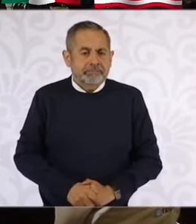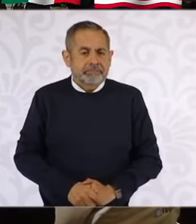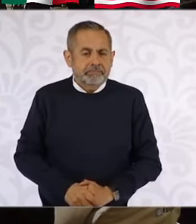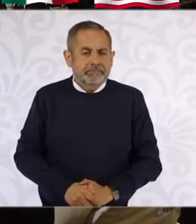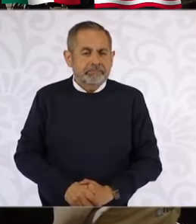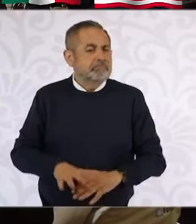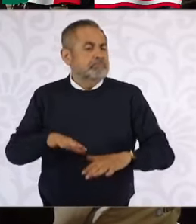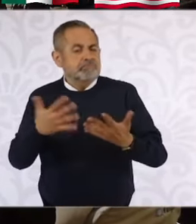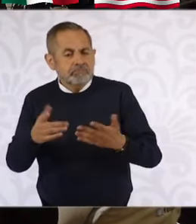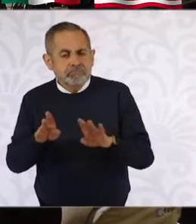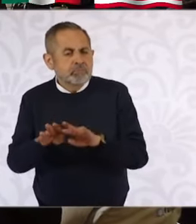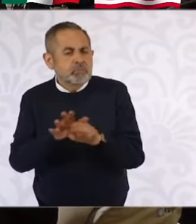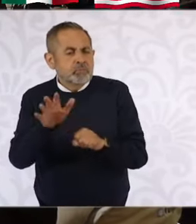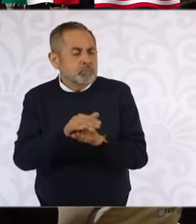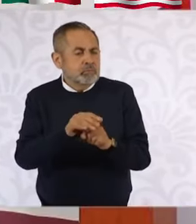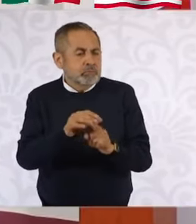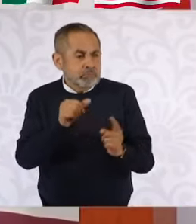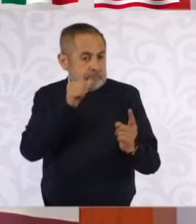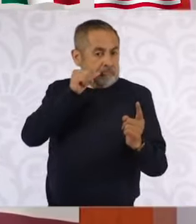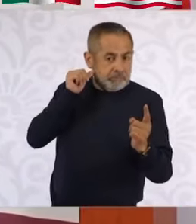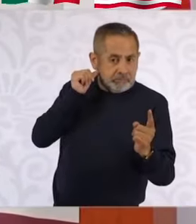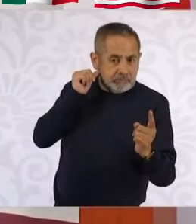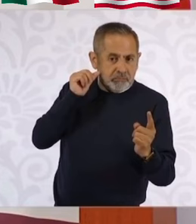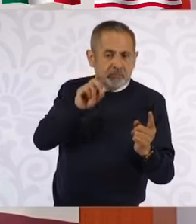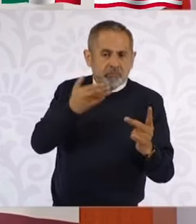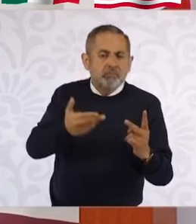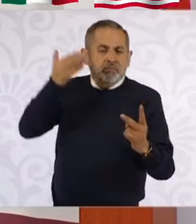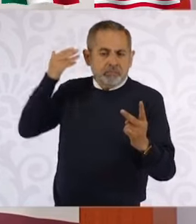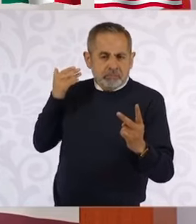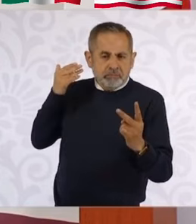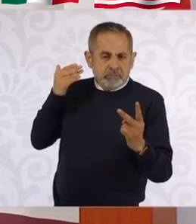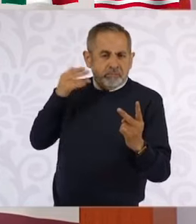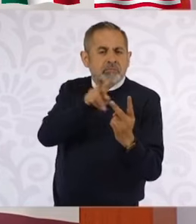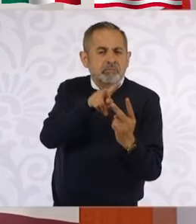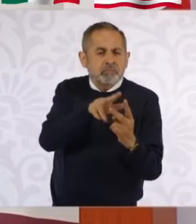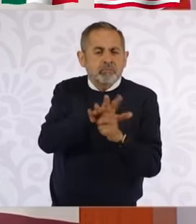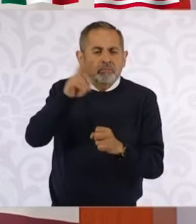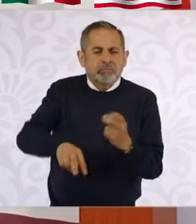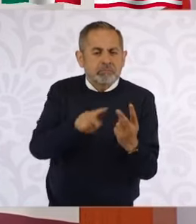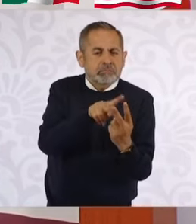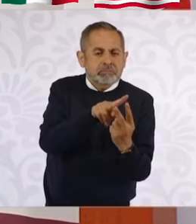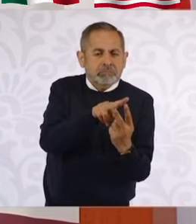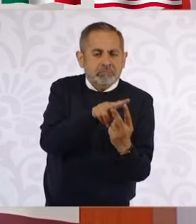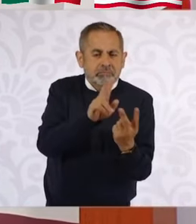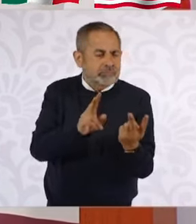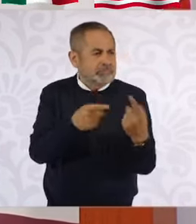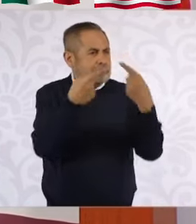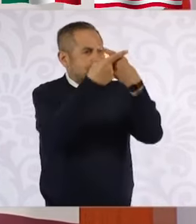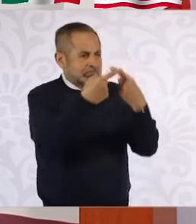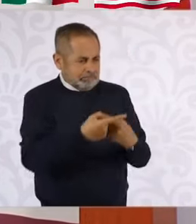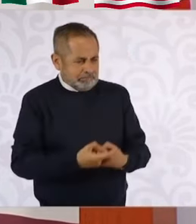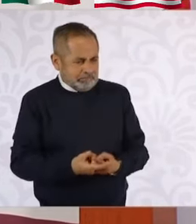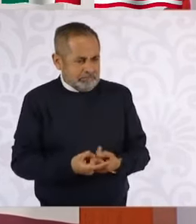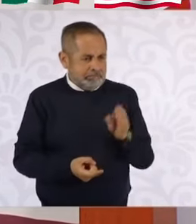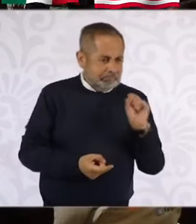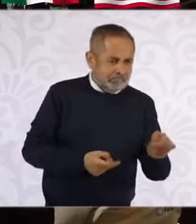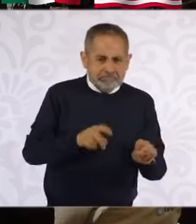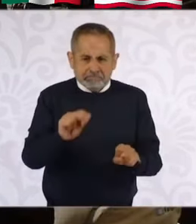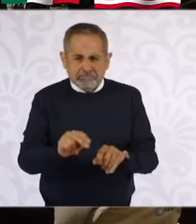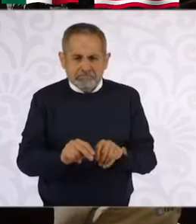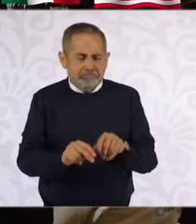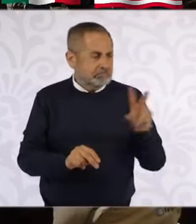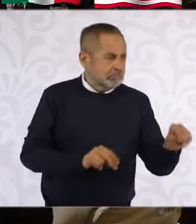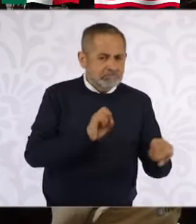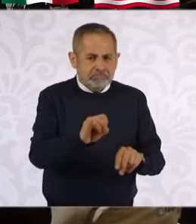Entonces, ¿cuál declaración escuchamos? ¿La de ayer o la de hace unos meses? Ese es el primer tema, porque tiene que haber